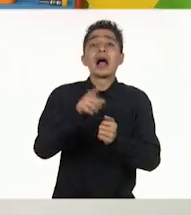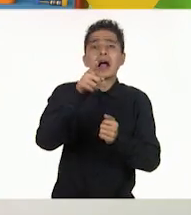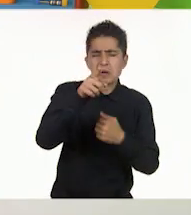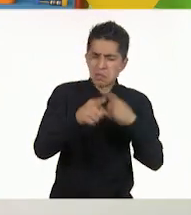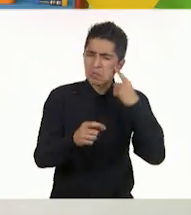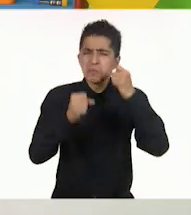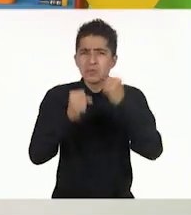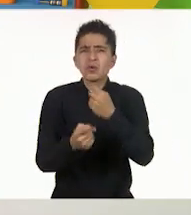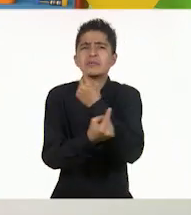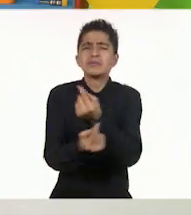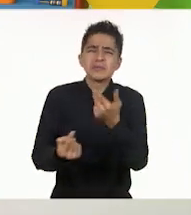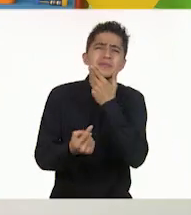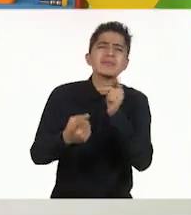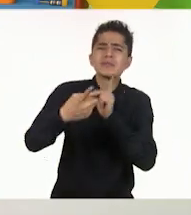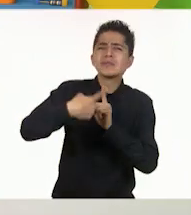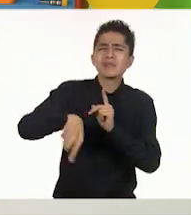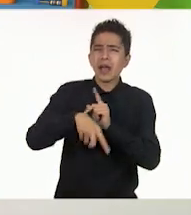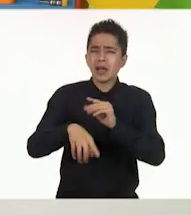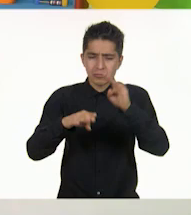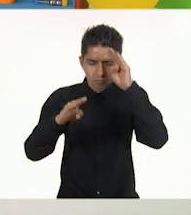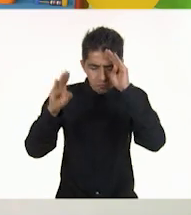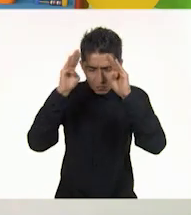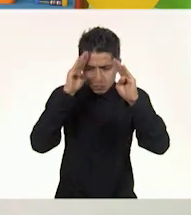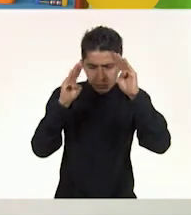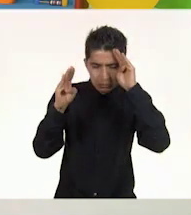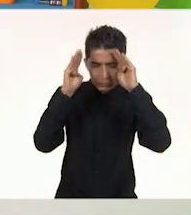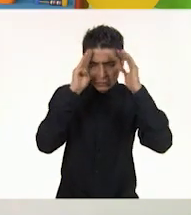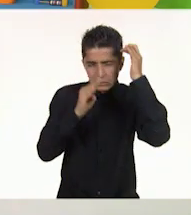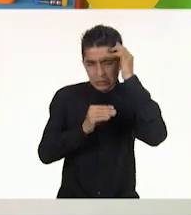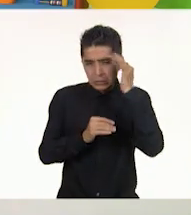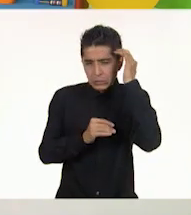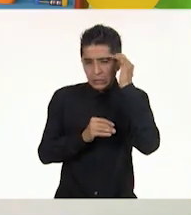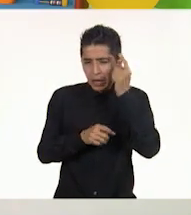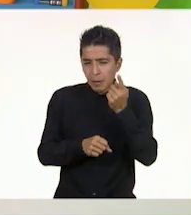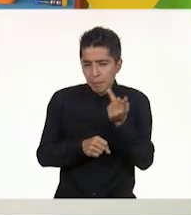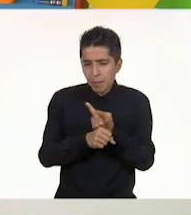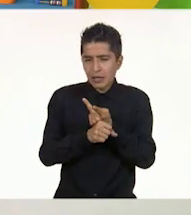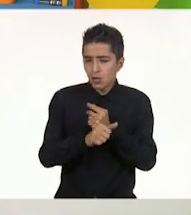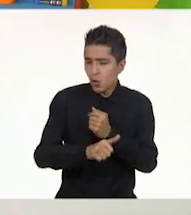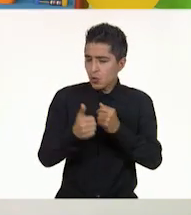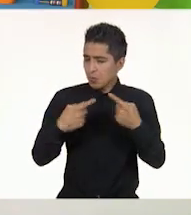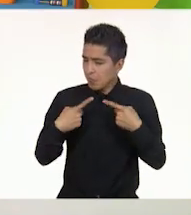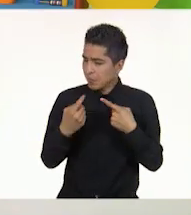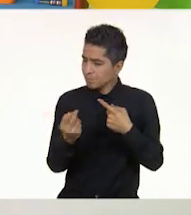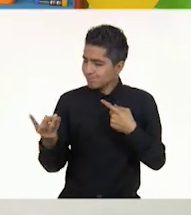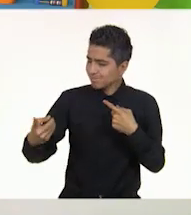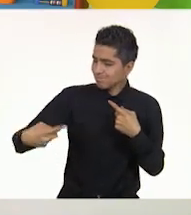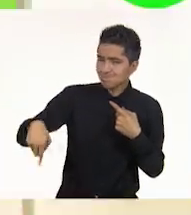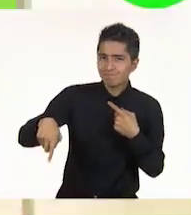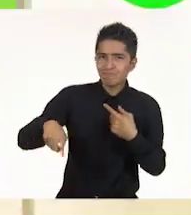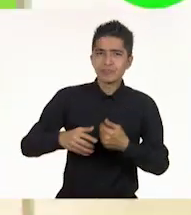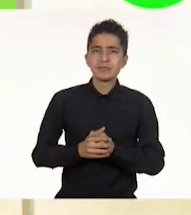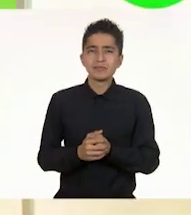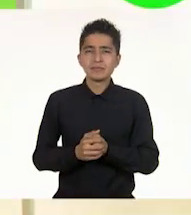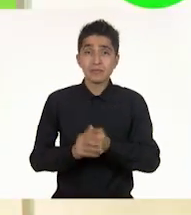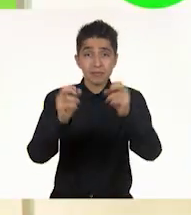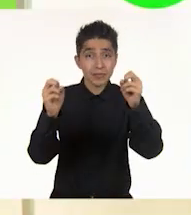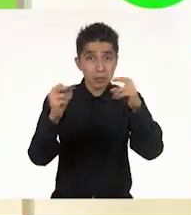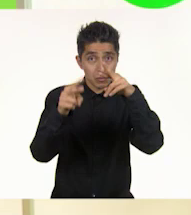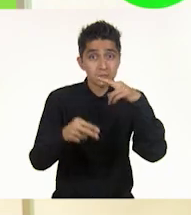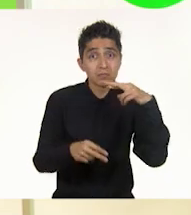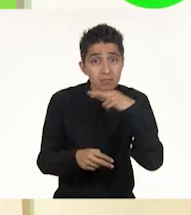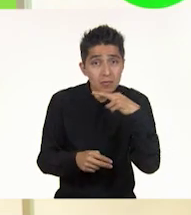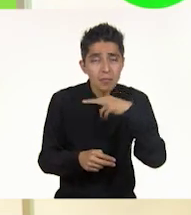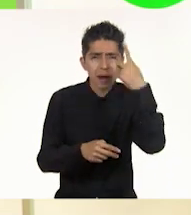también las niñas y los niños reflexionaron en sus casas sobre lo que les pasa a otras personas. Nos vemos muy